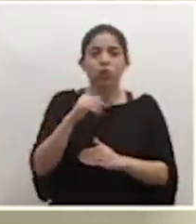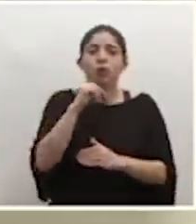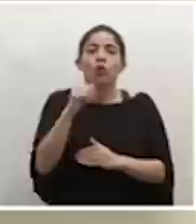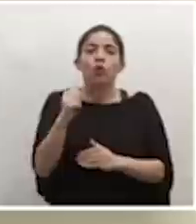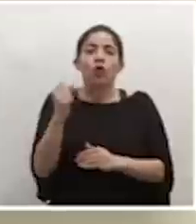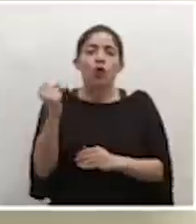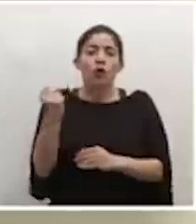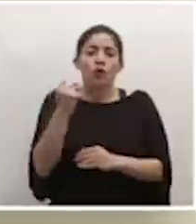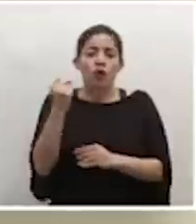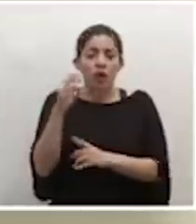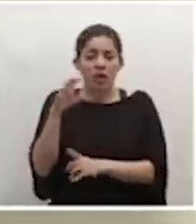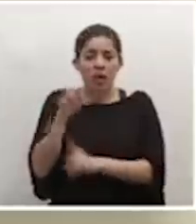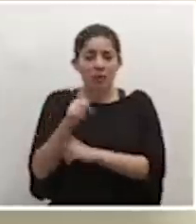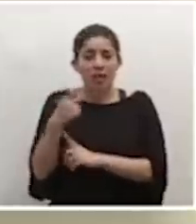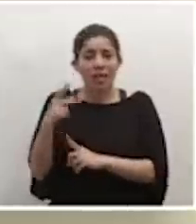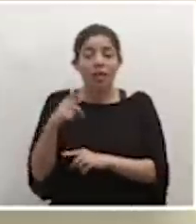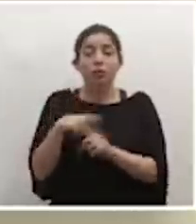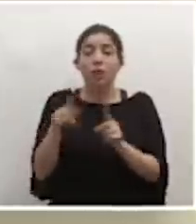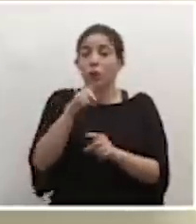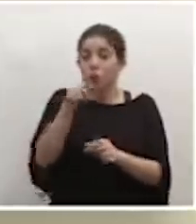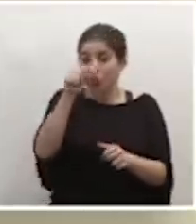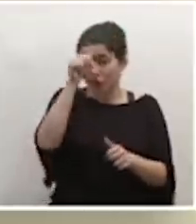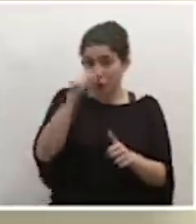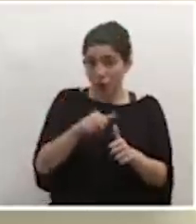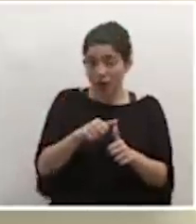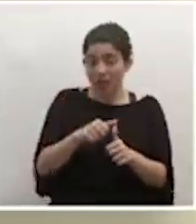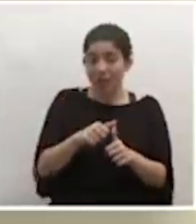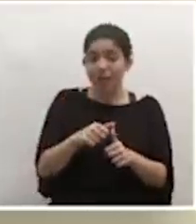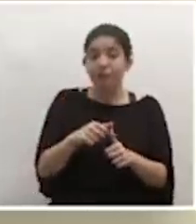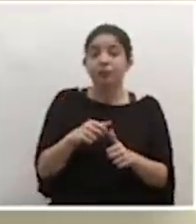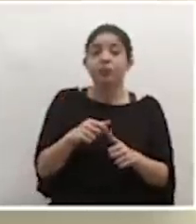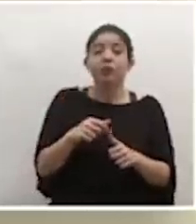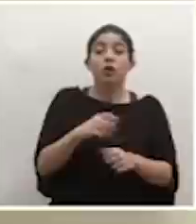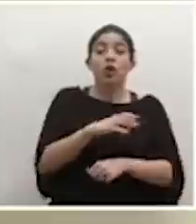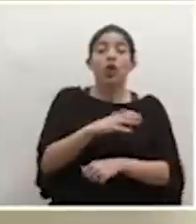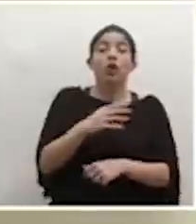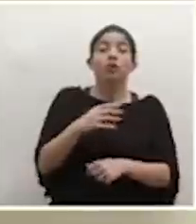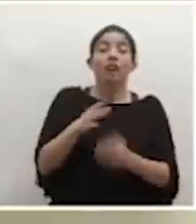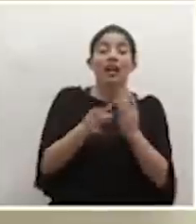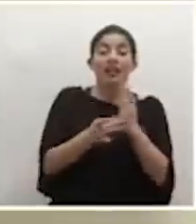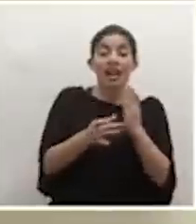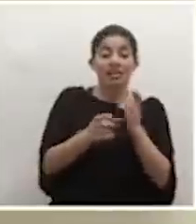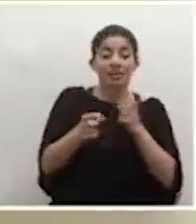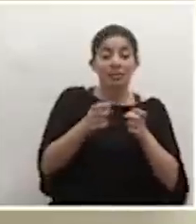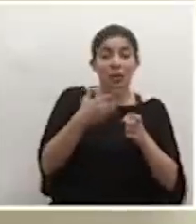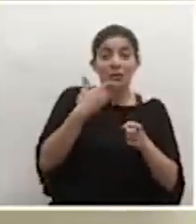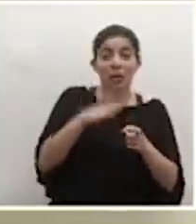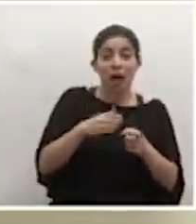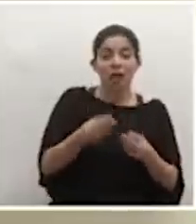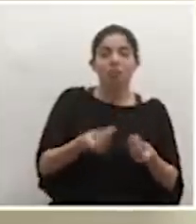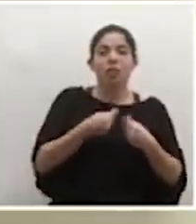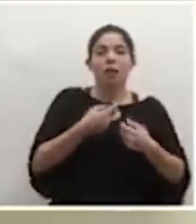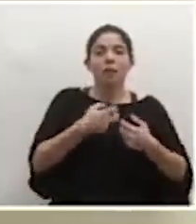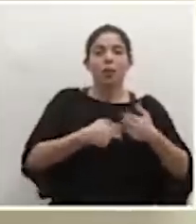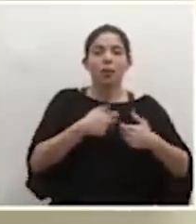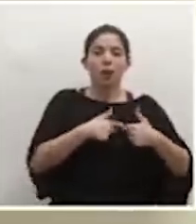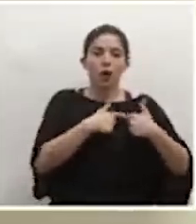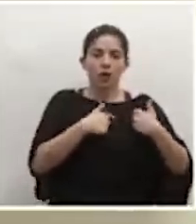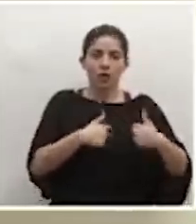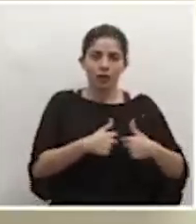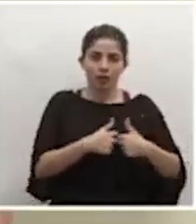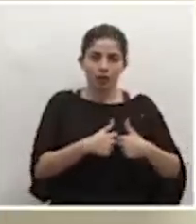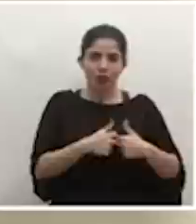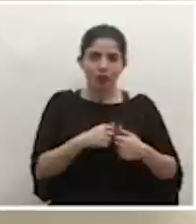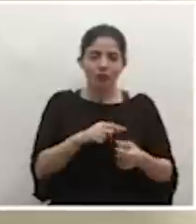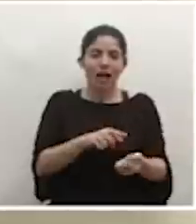tan fuertemente identificado como un factor de riesgo, pero recordemos que el manejo del colesterol de una forma inadecuada puede llevar a problemas del corazón, a nivel, sobre